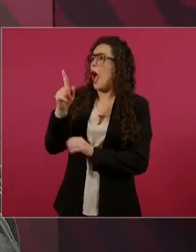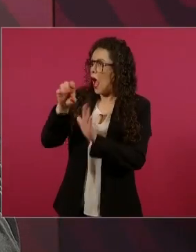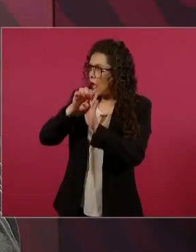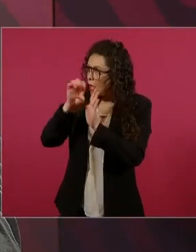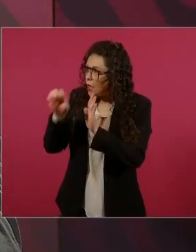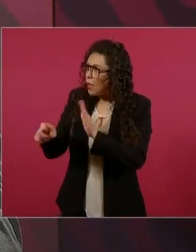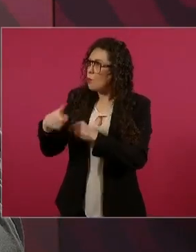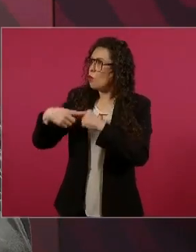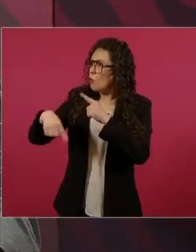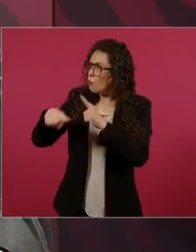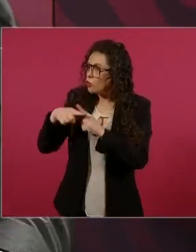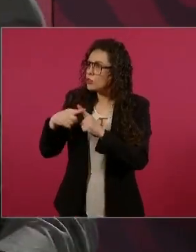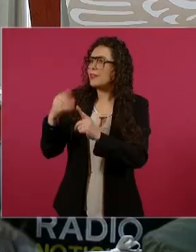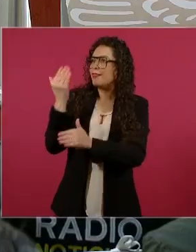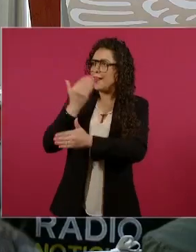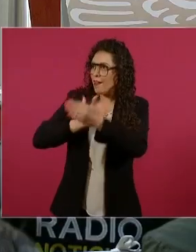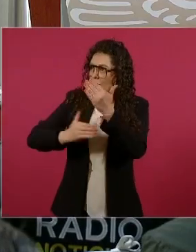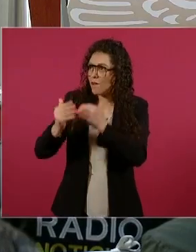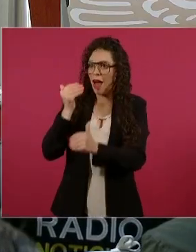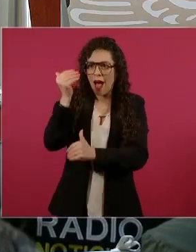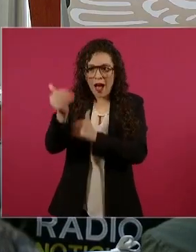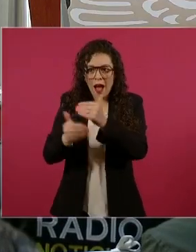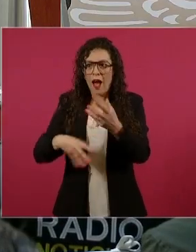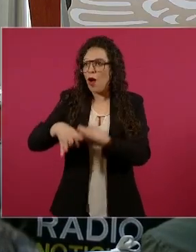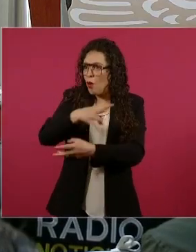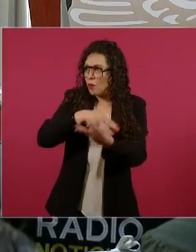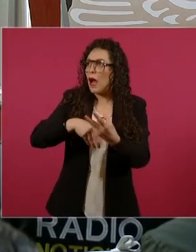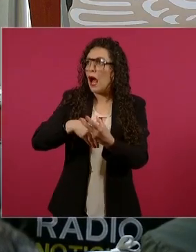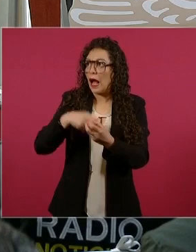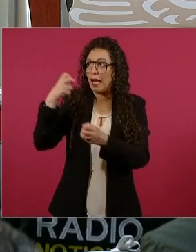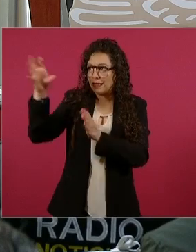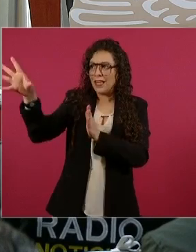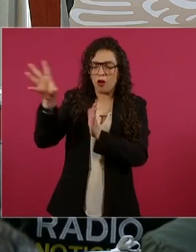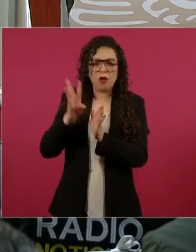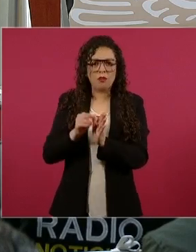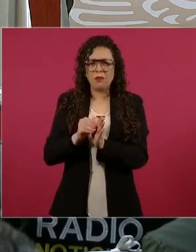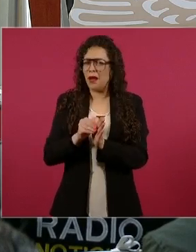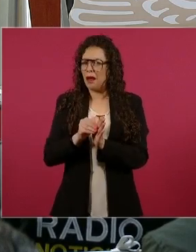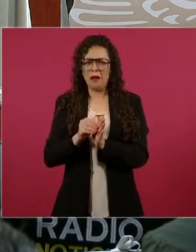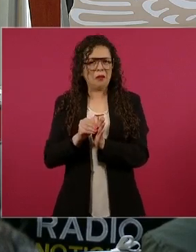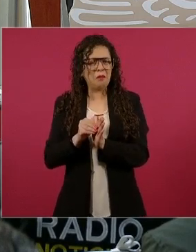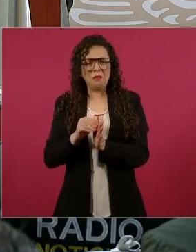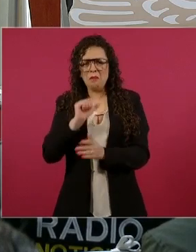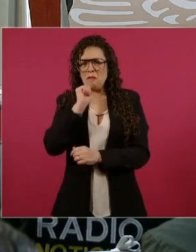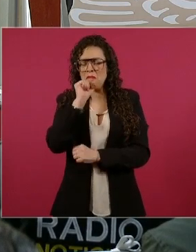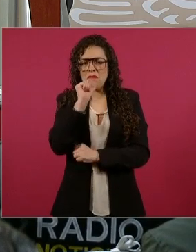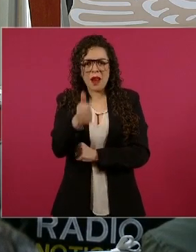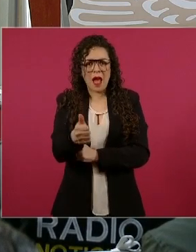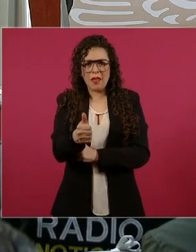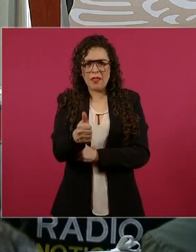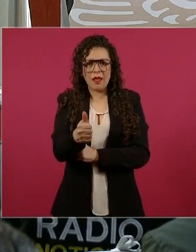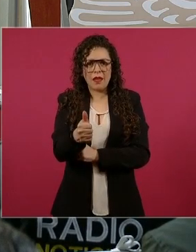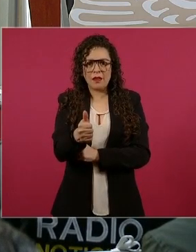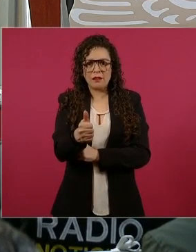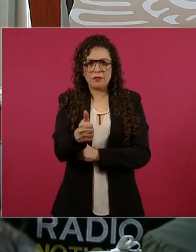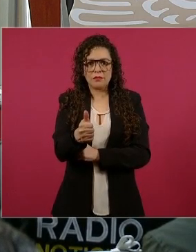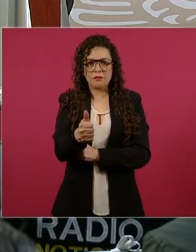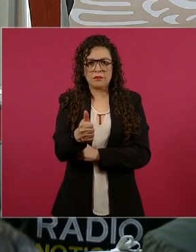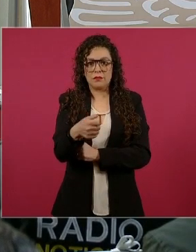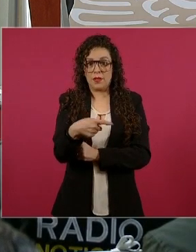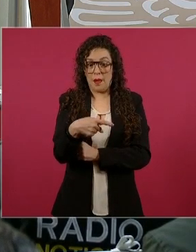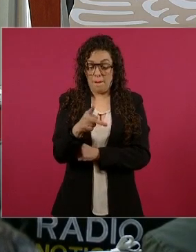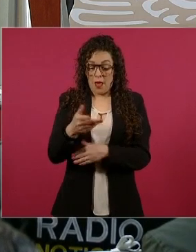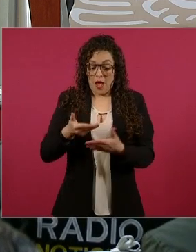Entonces, ahora no, ahora se demostró que el